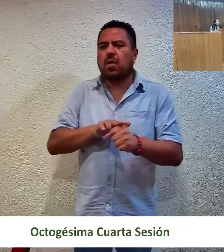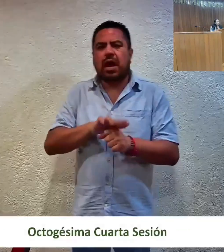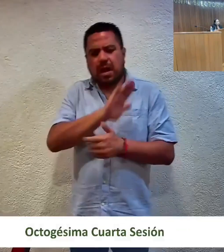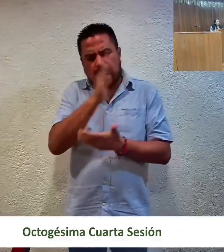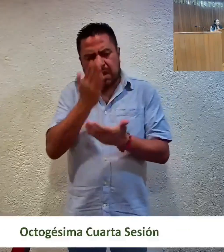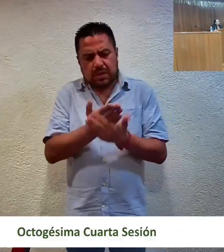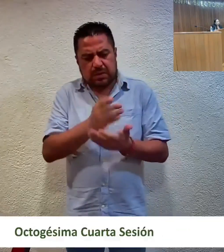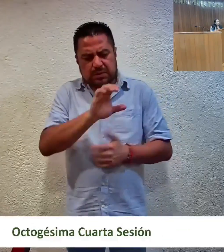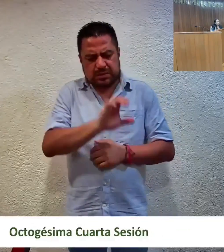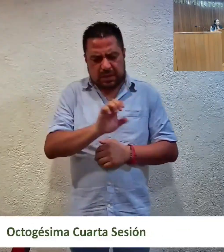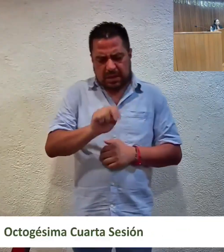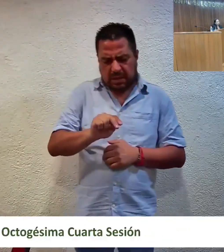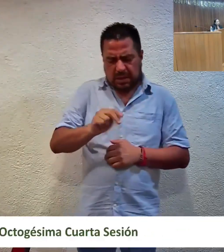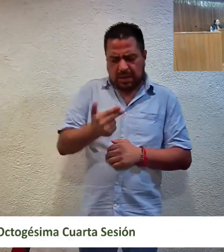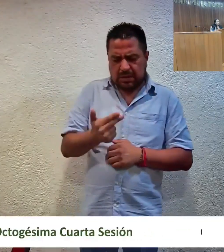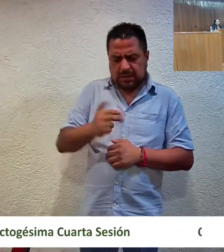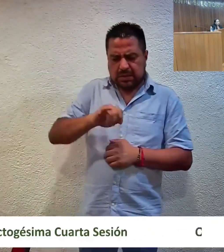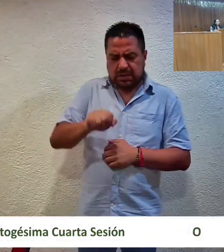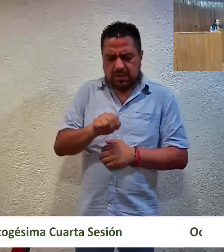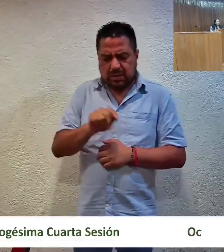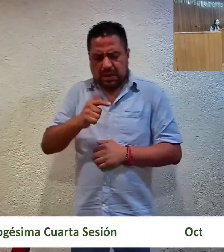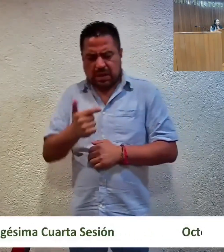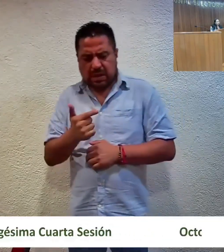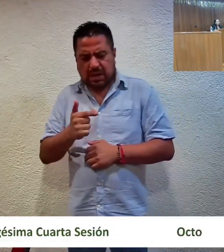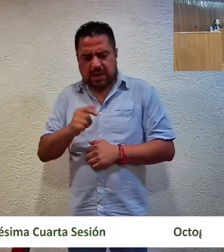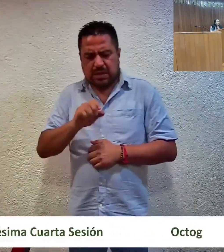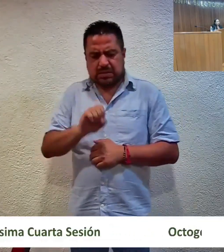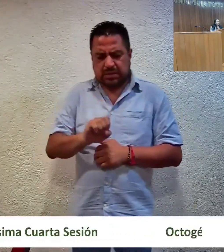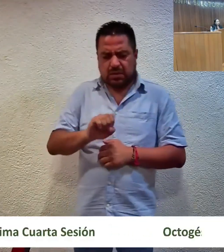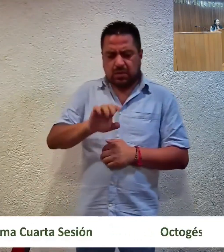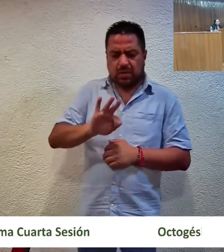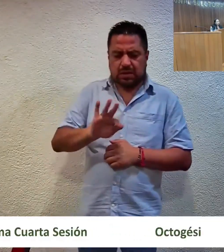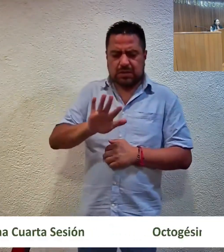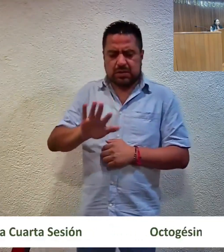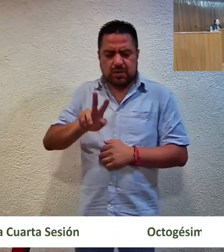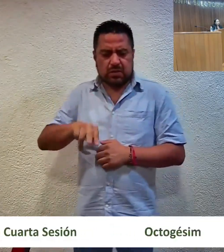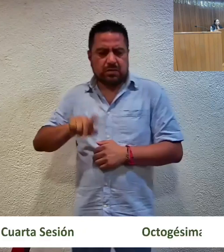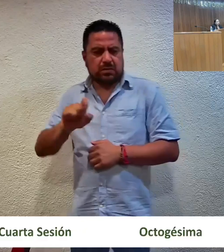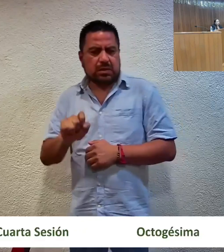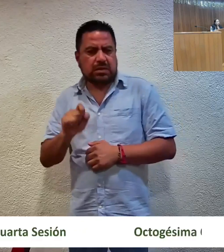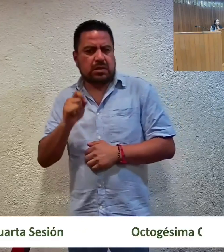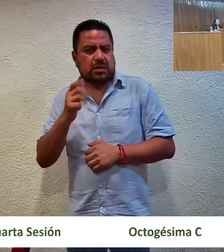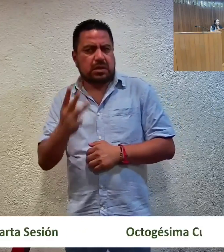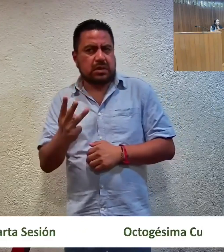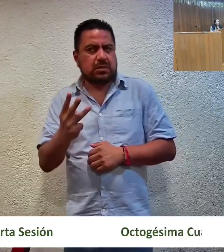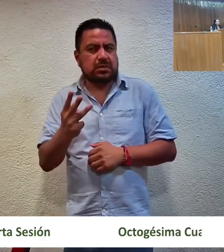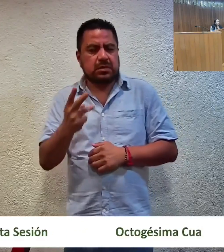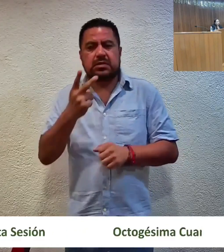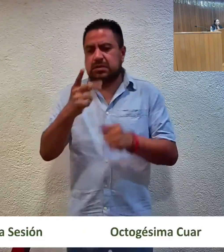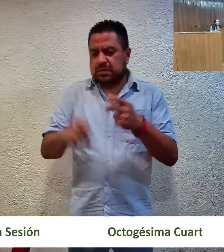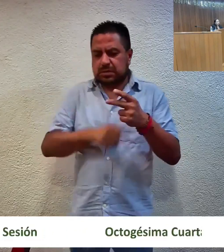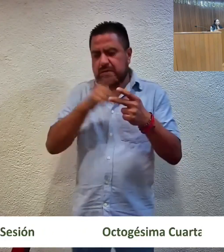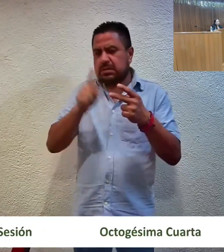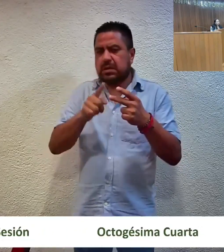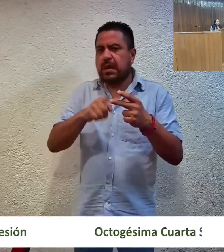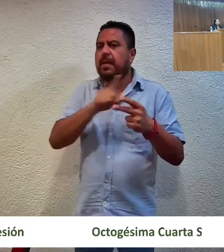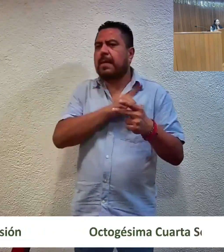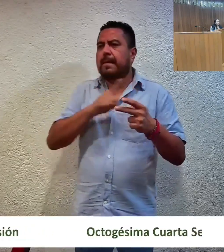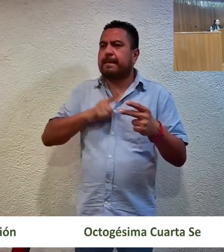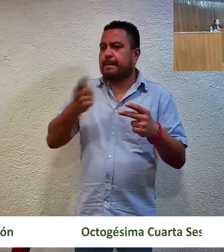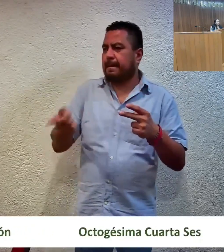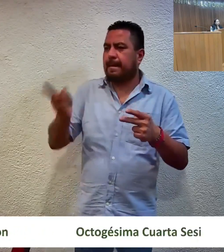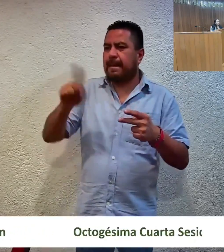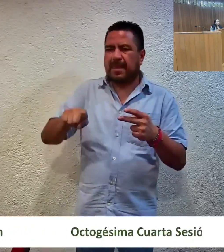expediente CNHJ-GRO-145-2023. Segundo, se ordena a la Comisión